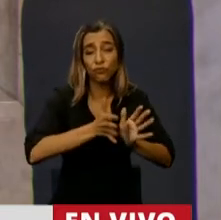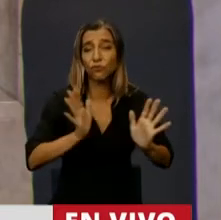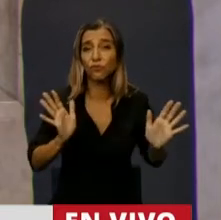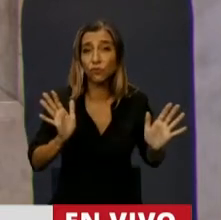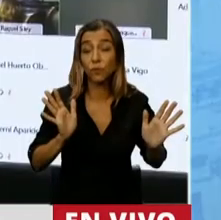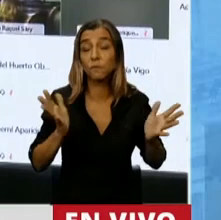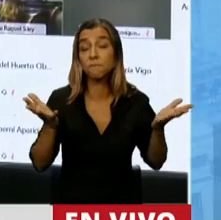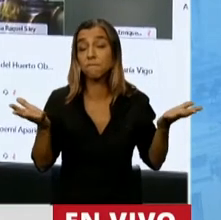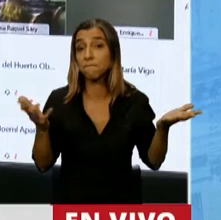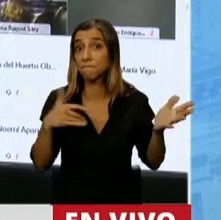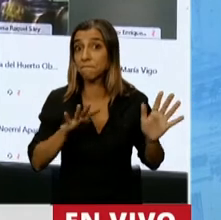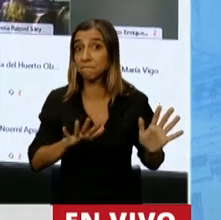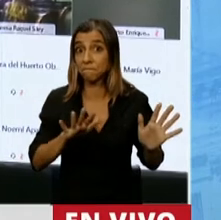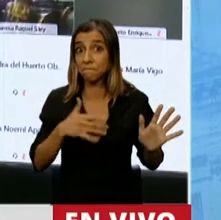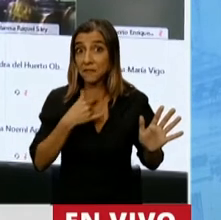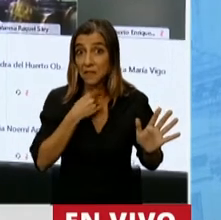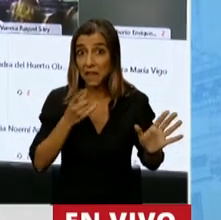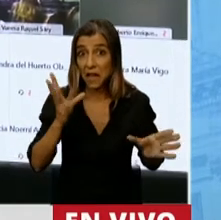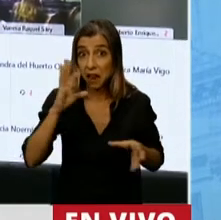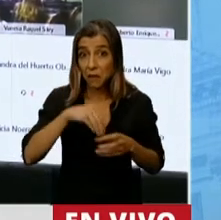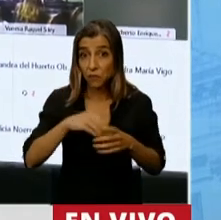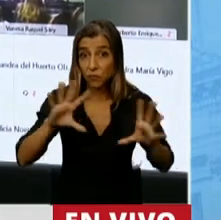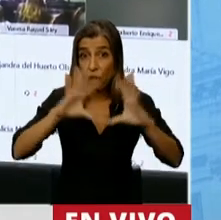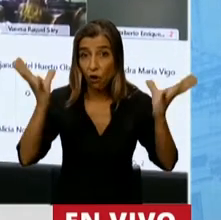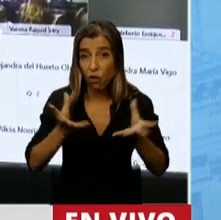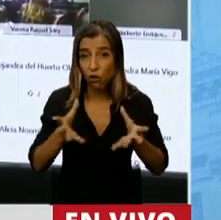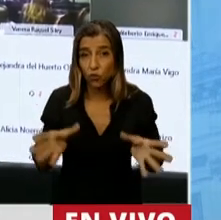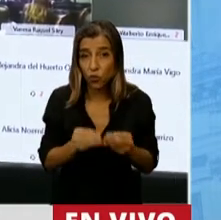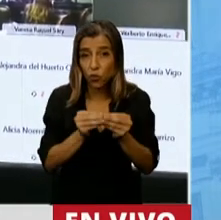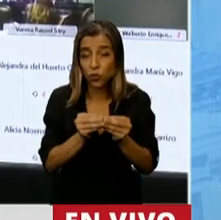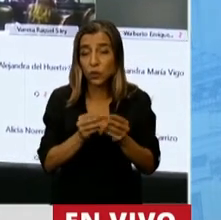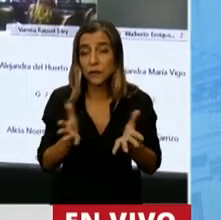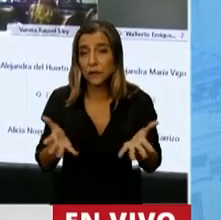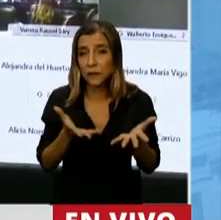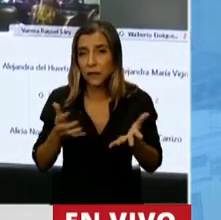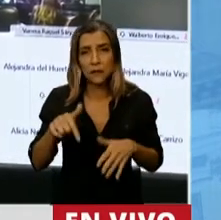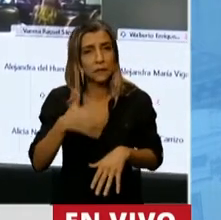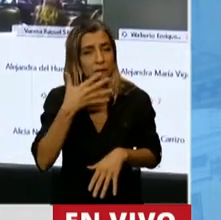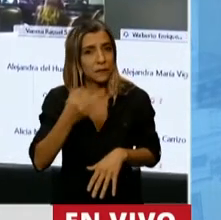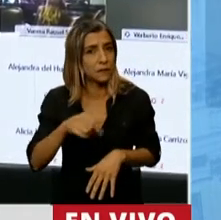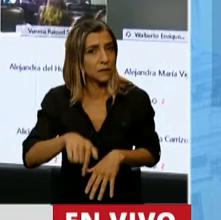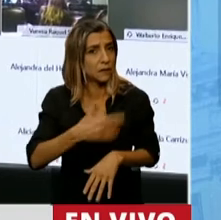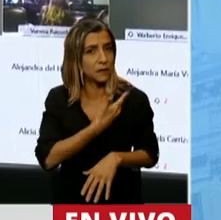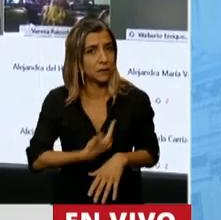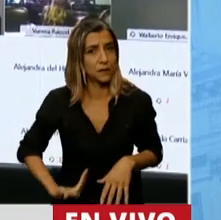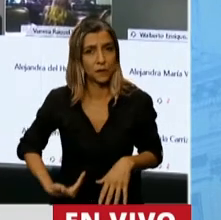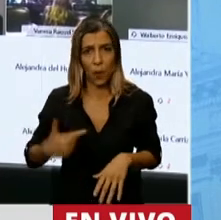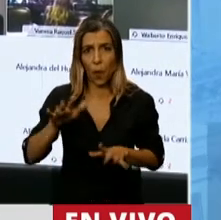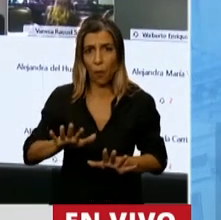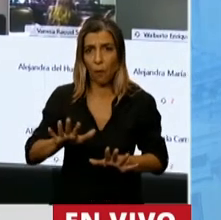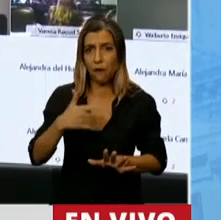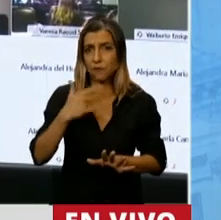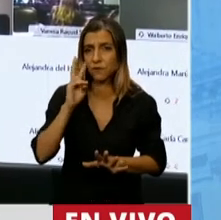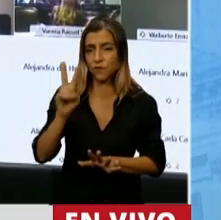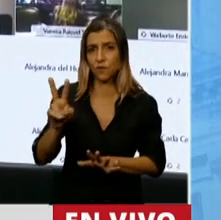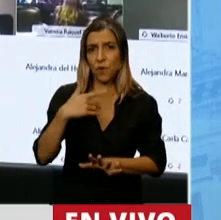otra muestra es necesaria, Presidente, de que este gobierno no tiene para ofrecer más que la resignación que este